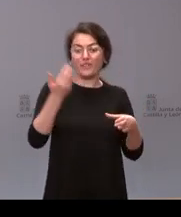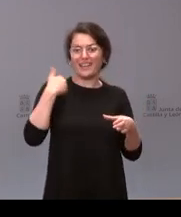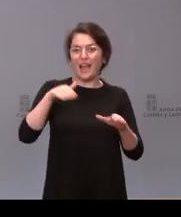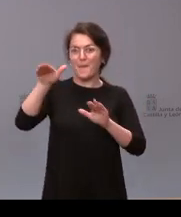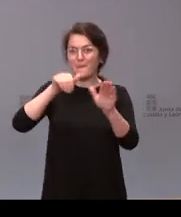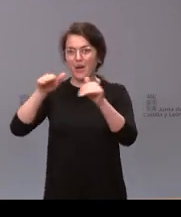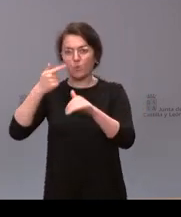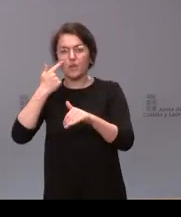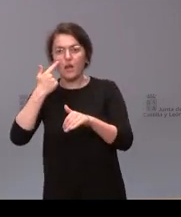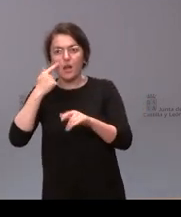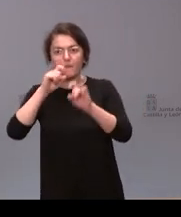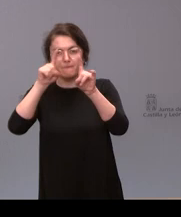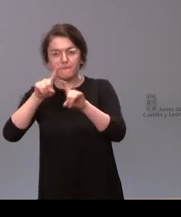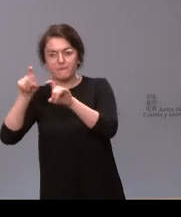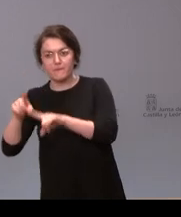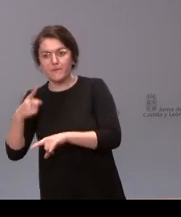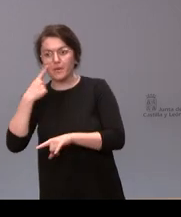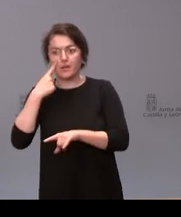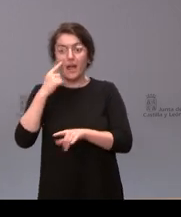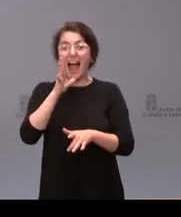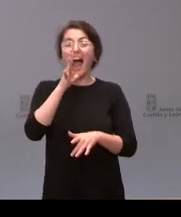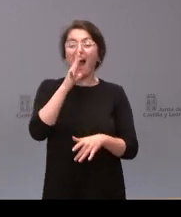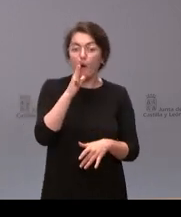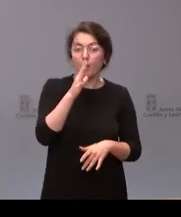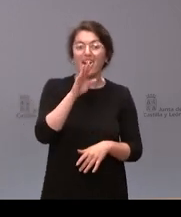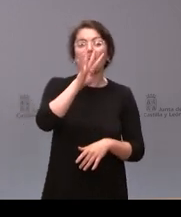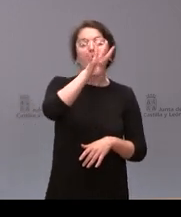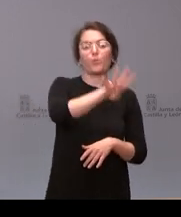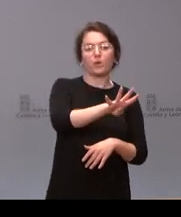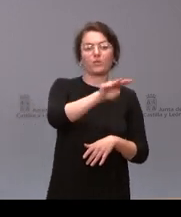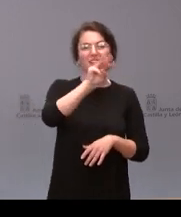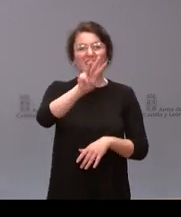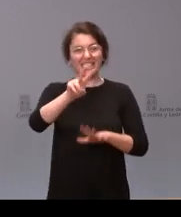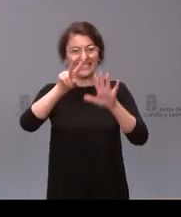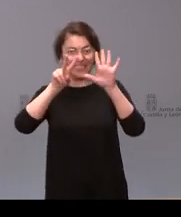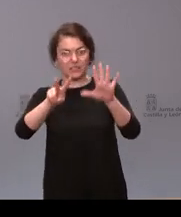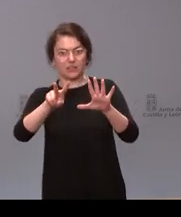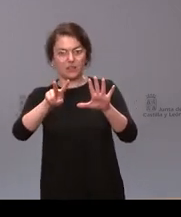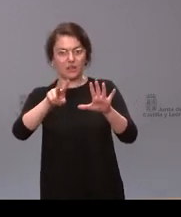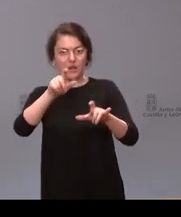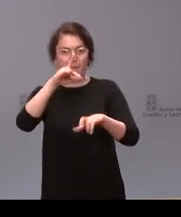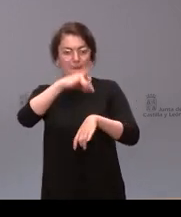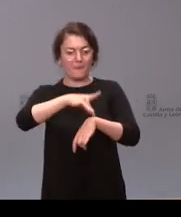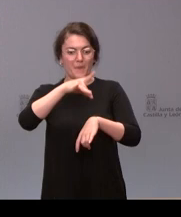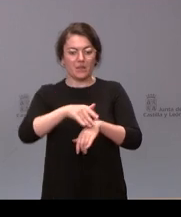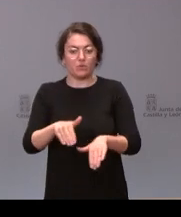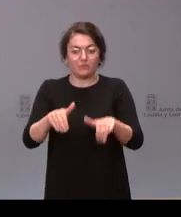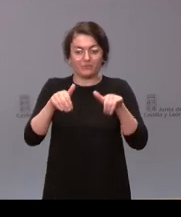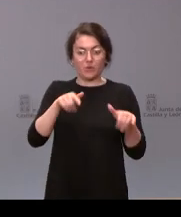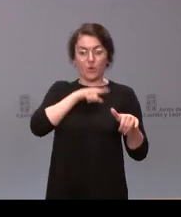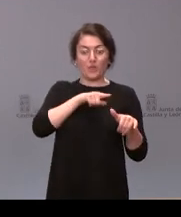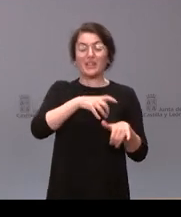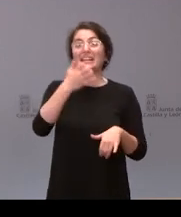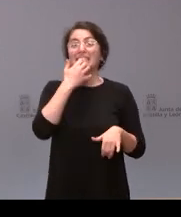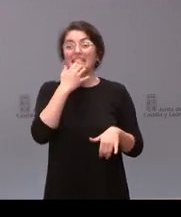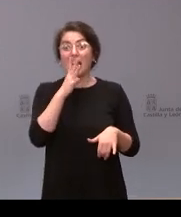eran 437, total en Castilla y León, si no me equivoco. Yo preguntaría, por un lado, si con la nueva ley del